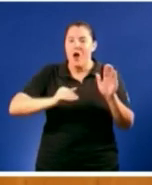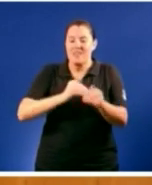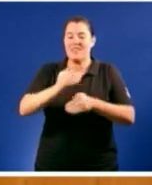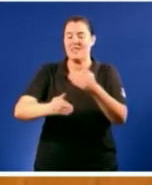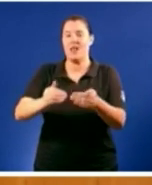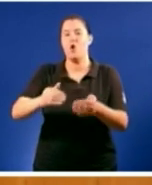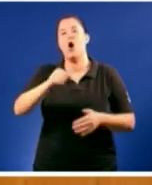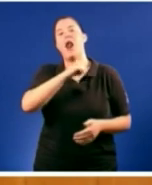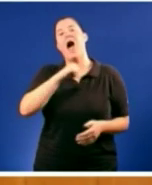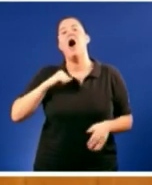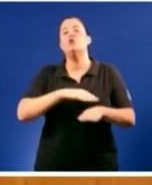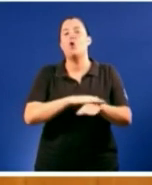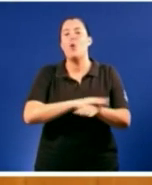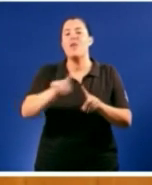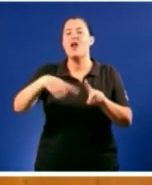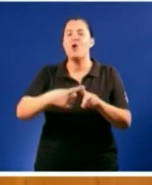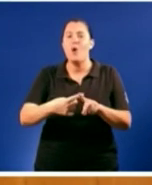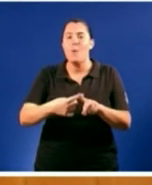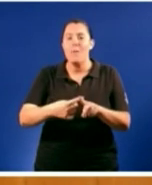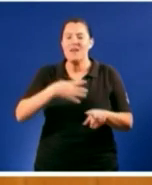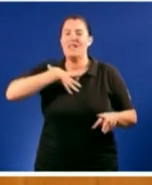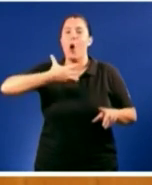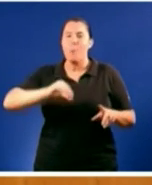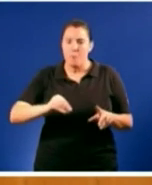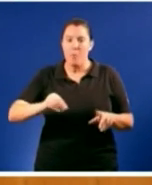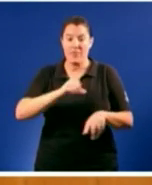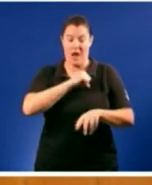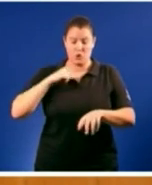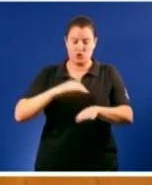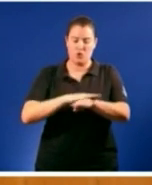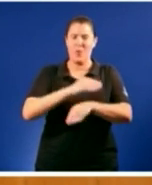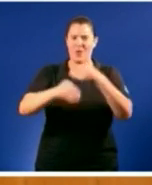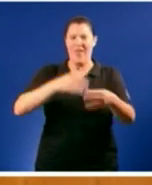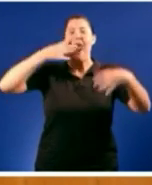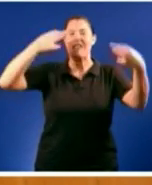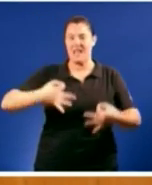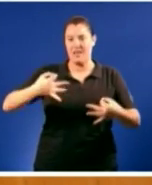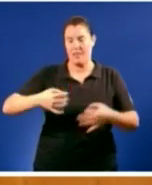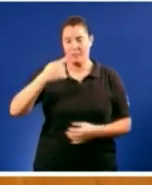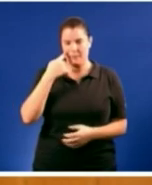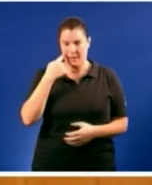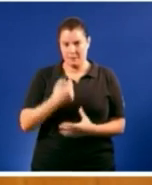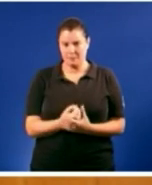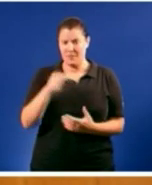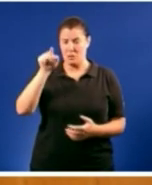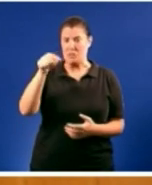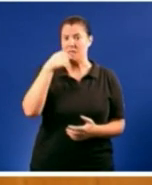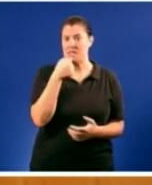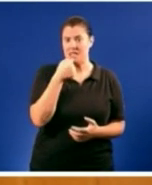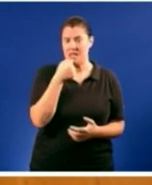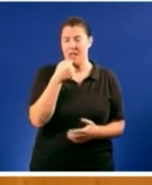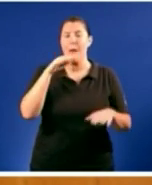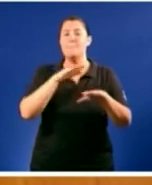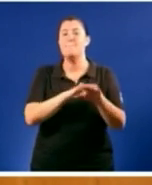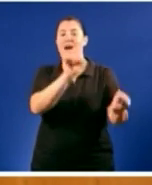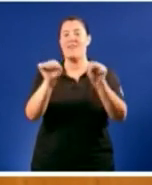o autogoverno e puidesen chegar a exercer un autogoverno real. Mire, vostede di que para